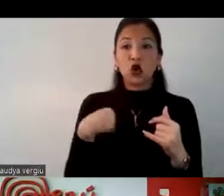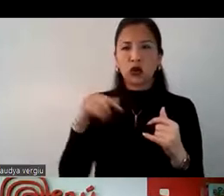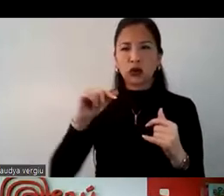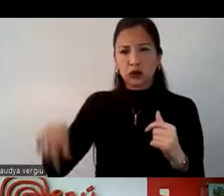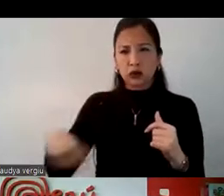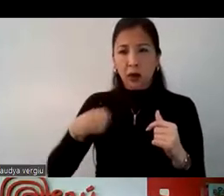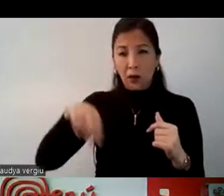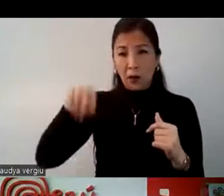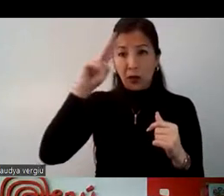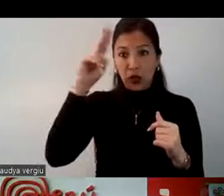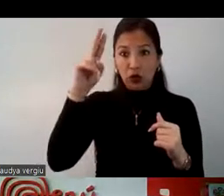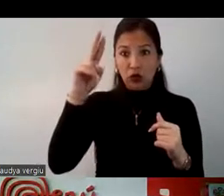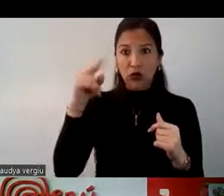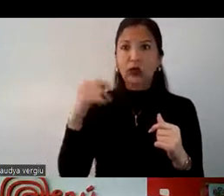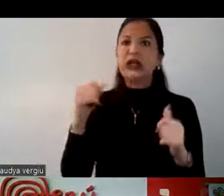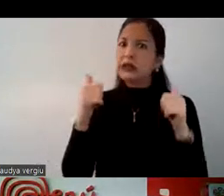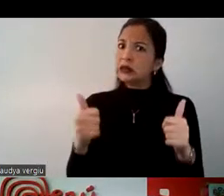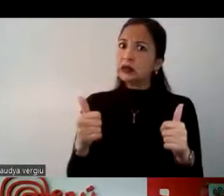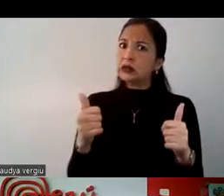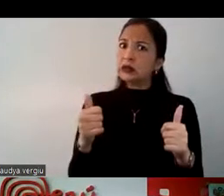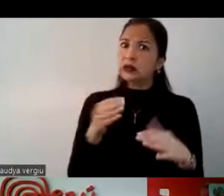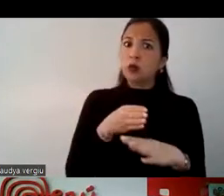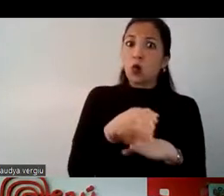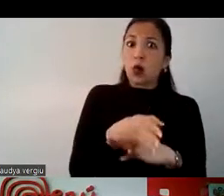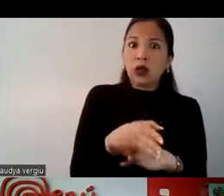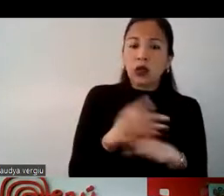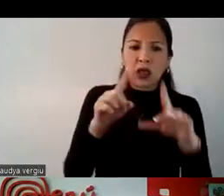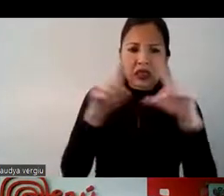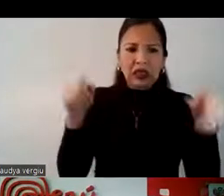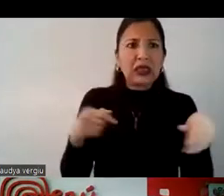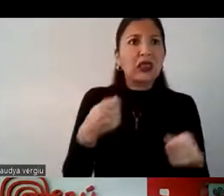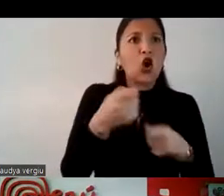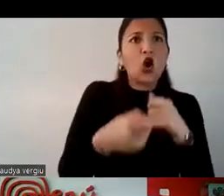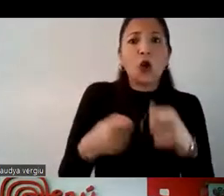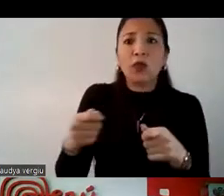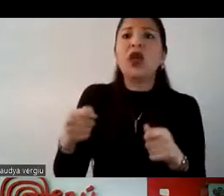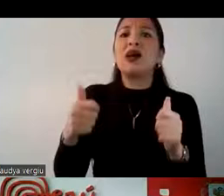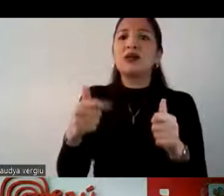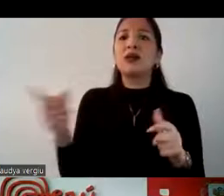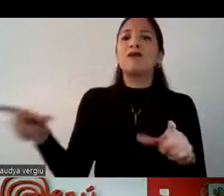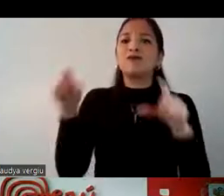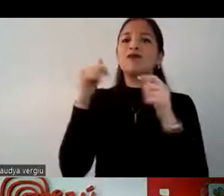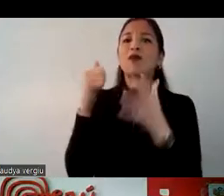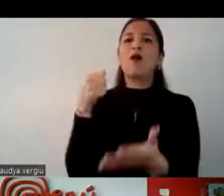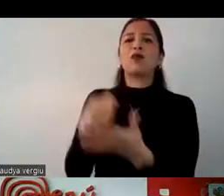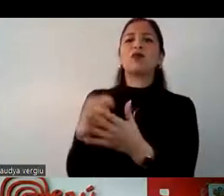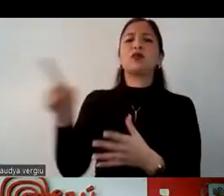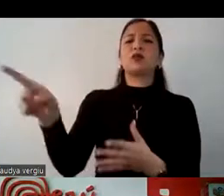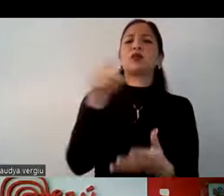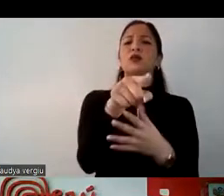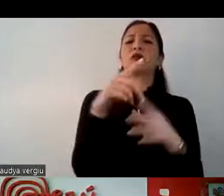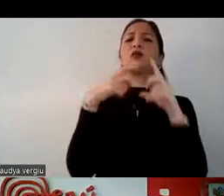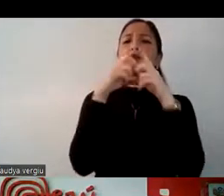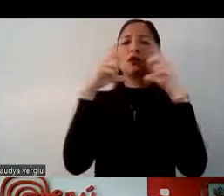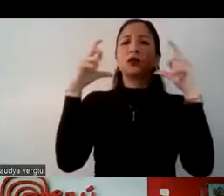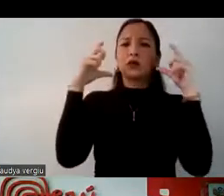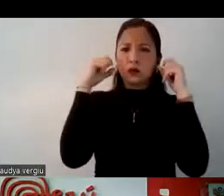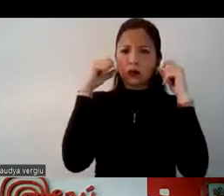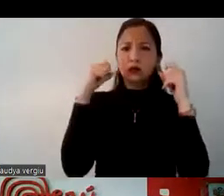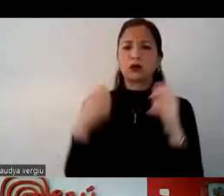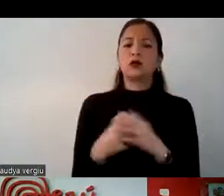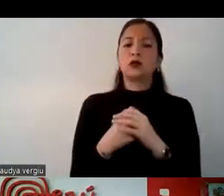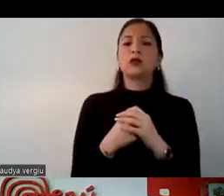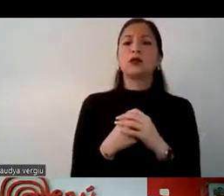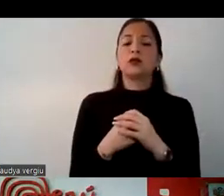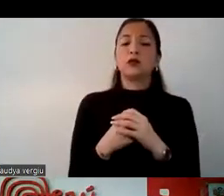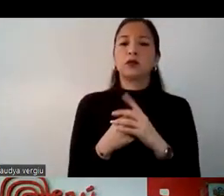un par de semanas, y sí, cuando ingresas a una tienda, a algún local, pues, te solicitan usar la mascarilla